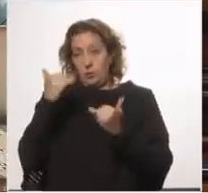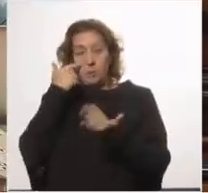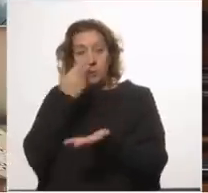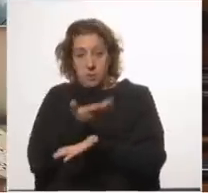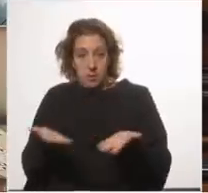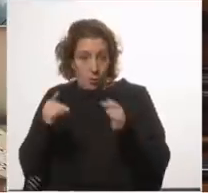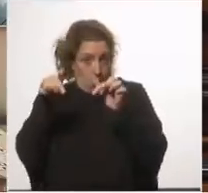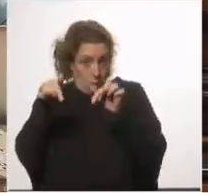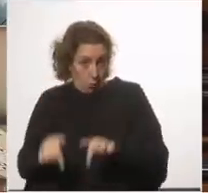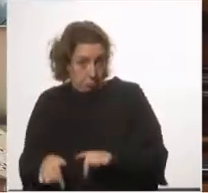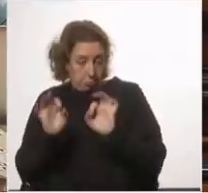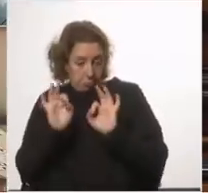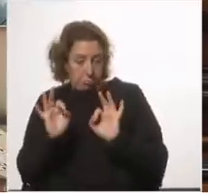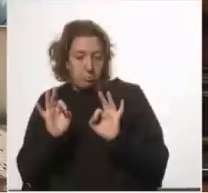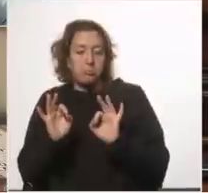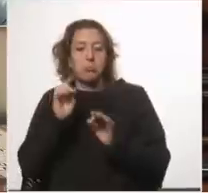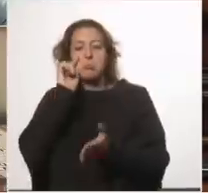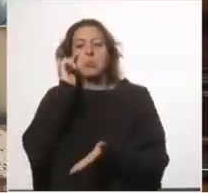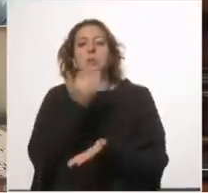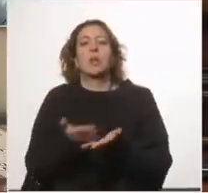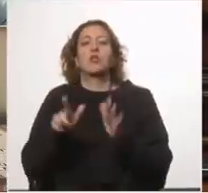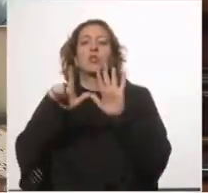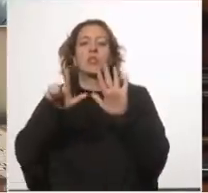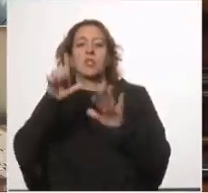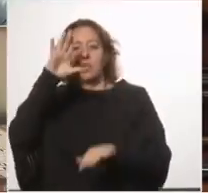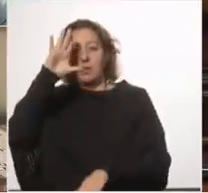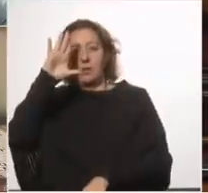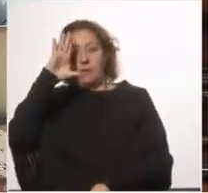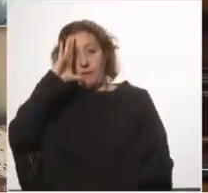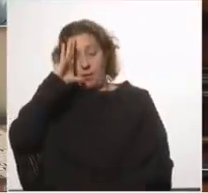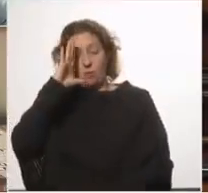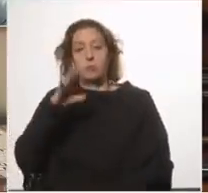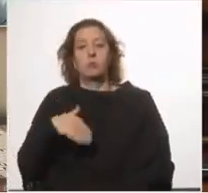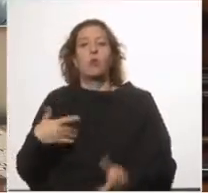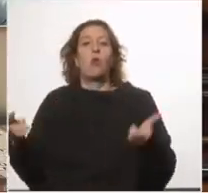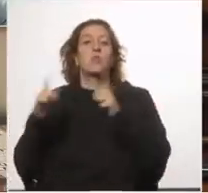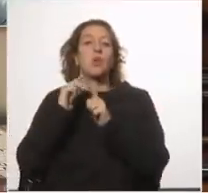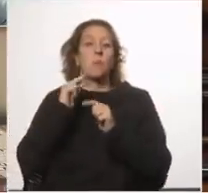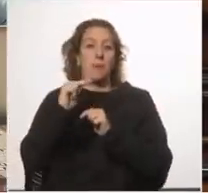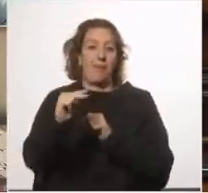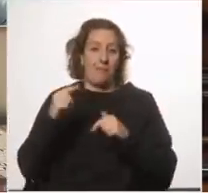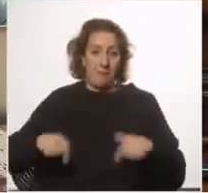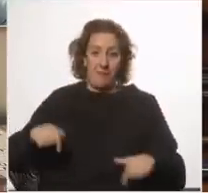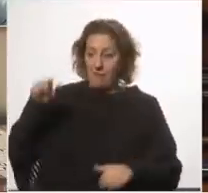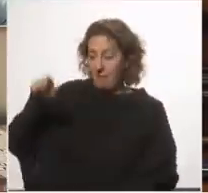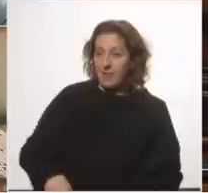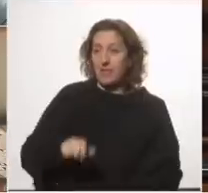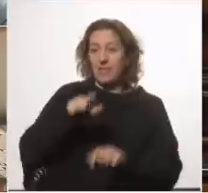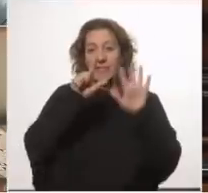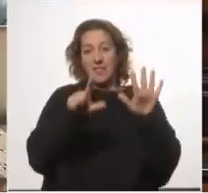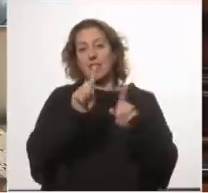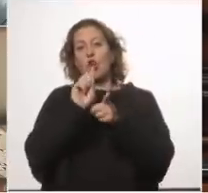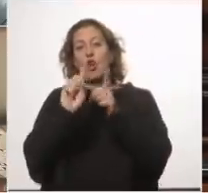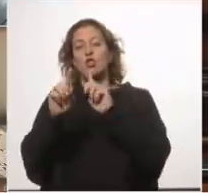convalidados por la rendición de cuentas, pero presentados el 7 de febrero en la comisión permanente por la ministra, 711 millones de